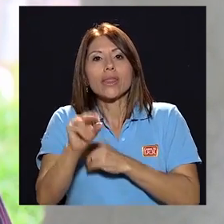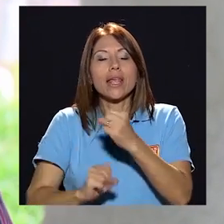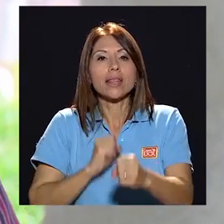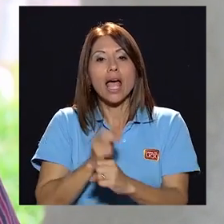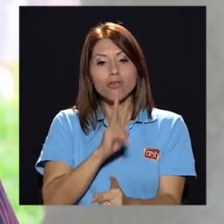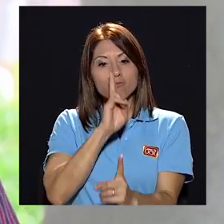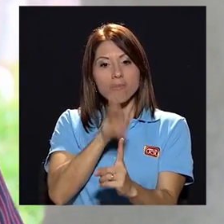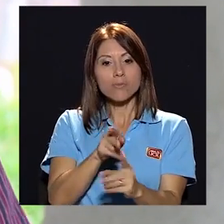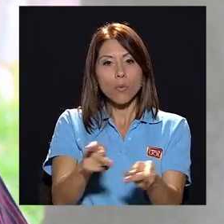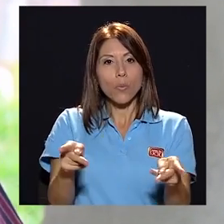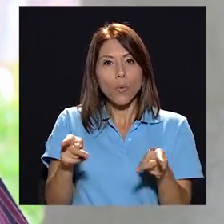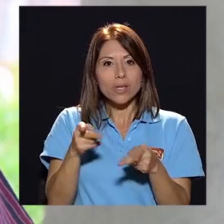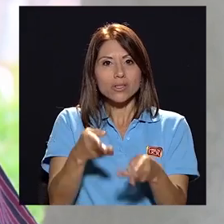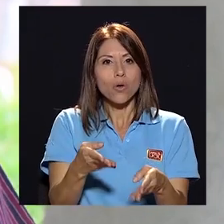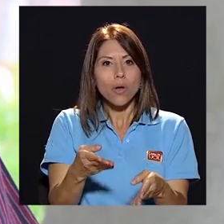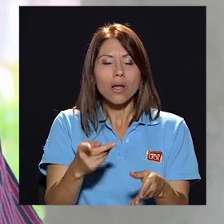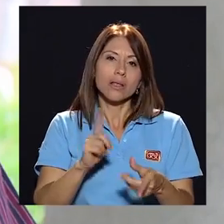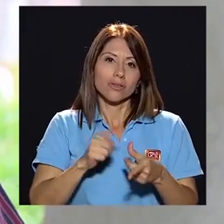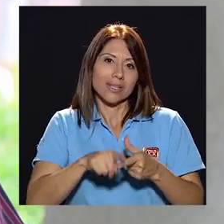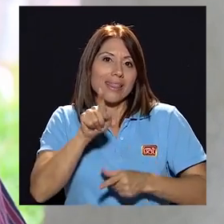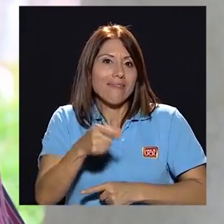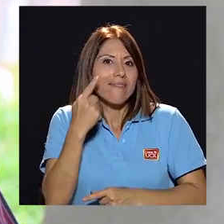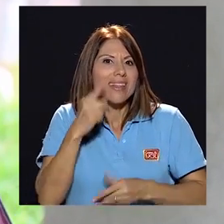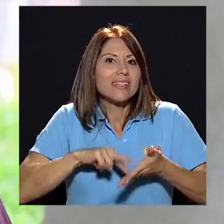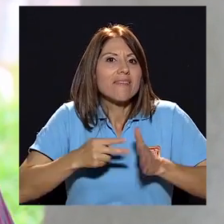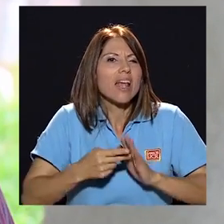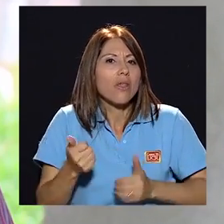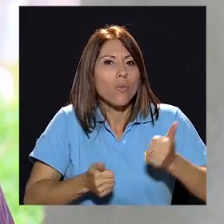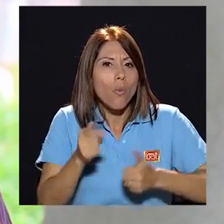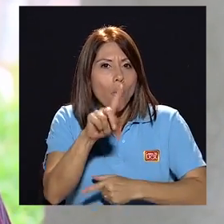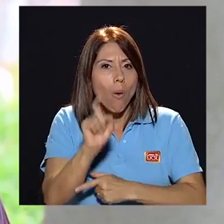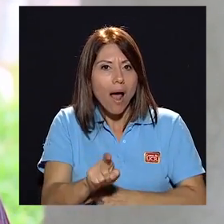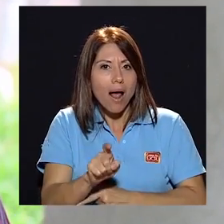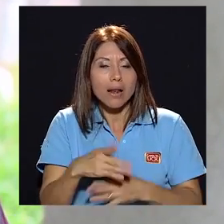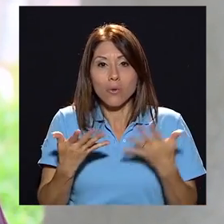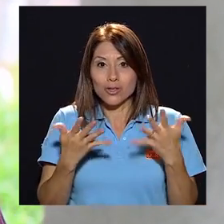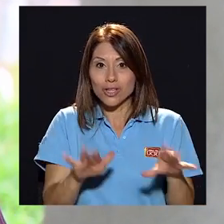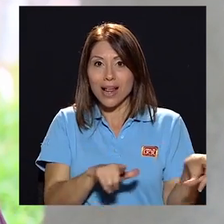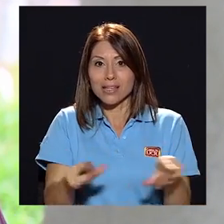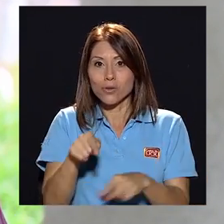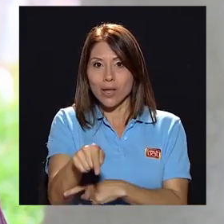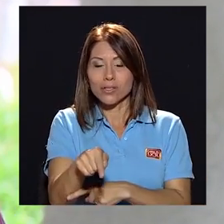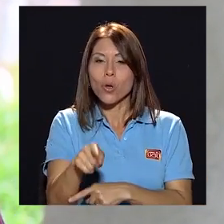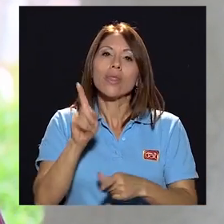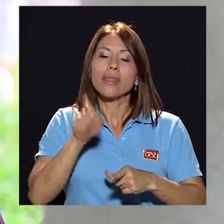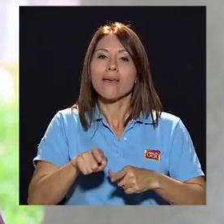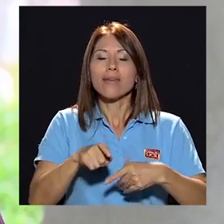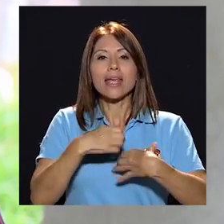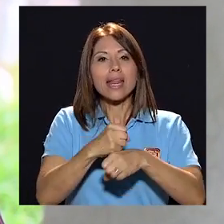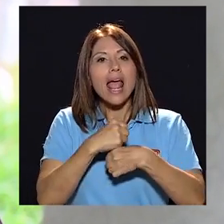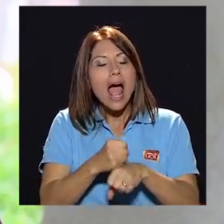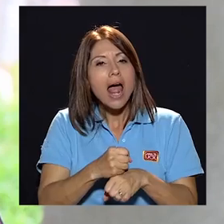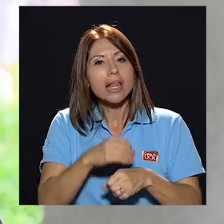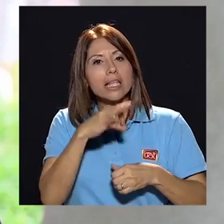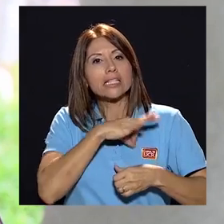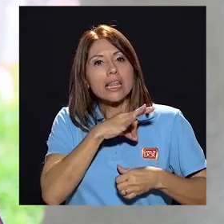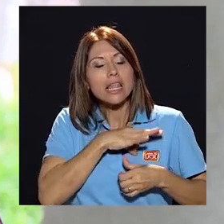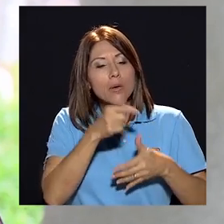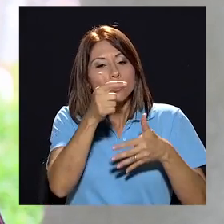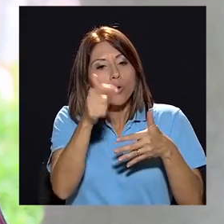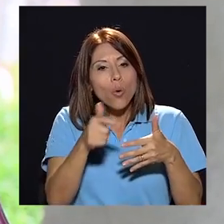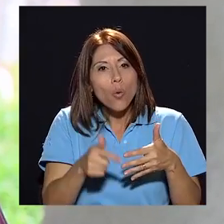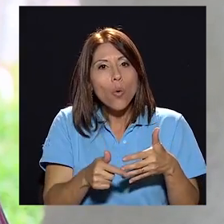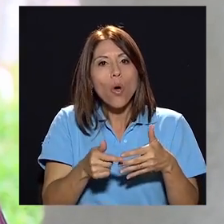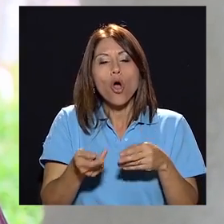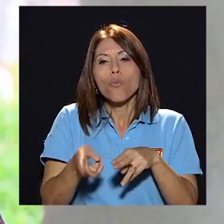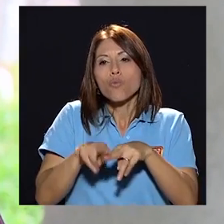bueno, hay que ver qué significado le damos a carrera administrativa. Una vez que tenemos eso, crear todos los incentivos y